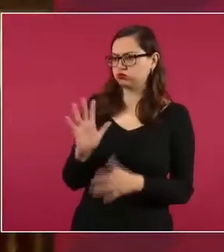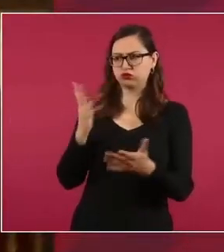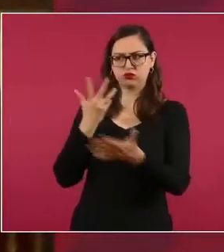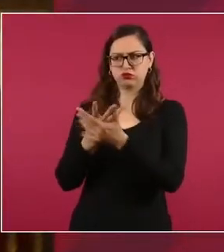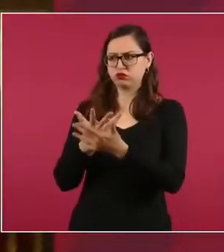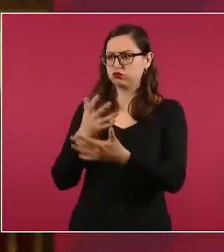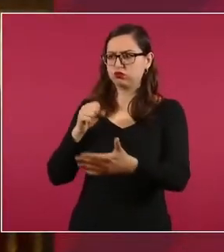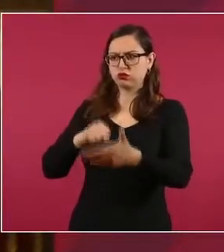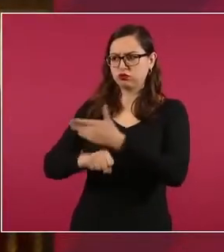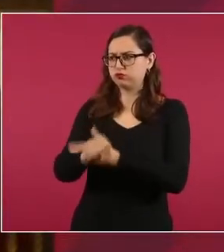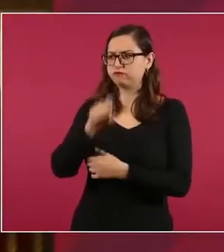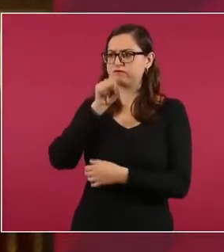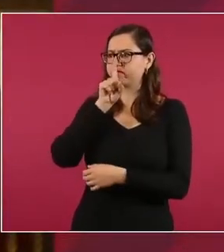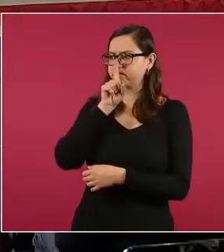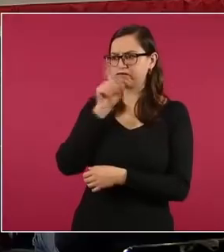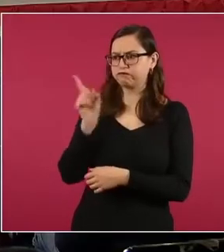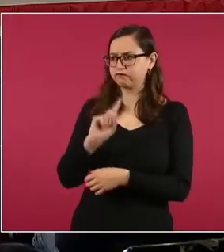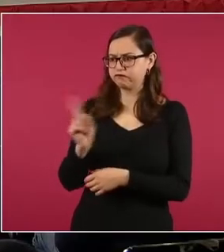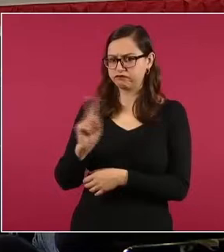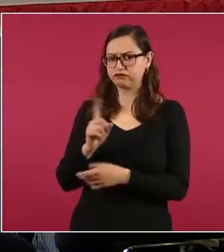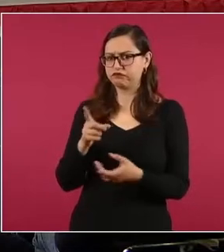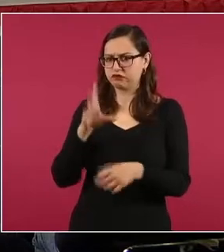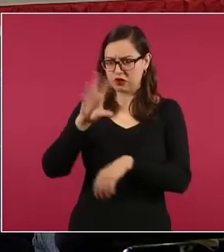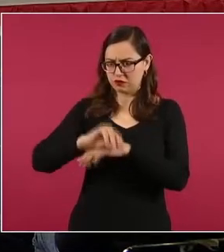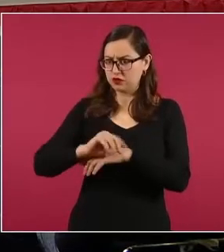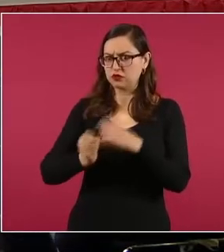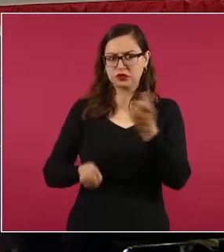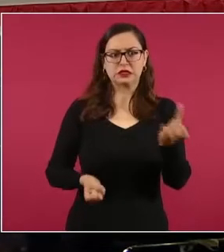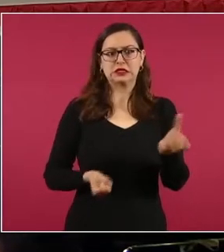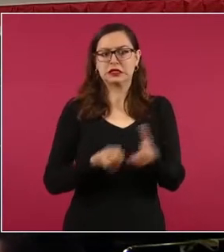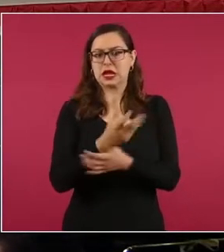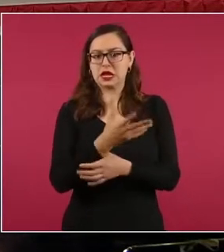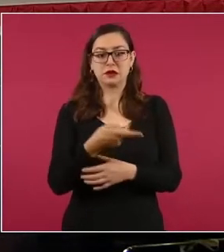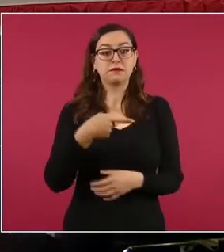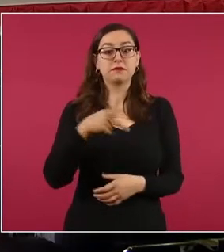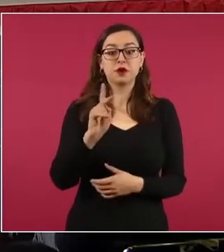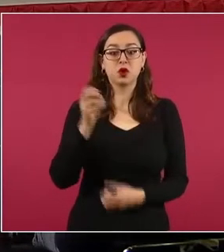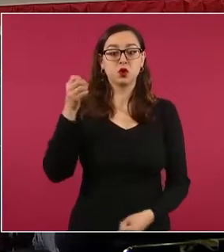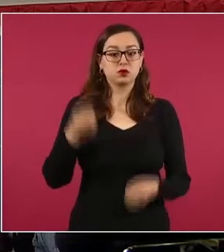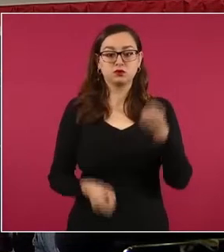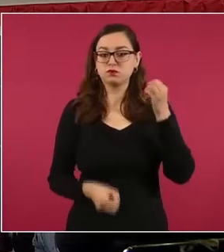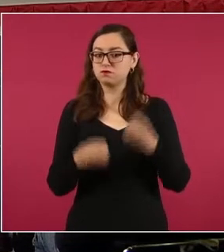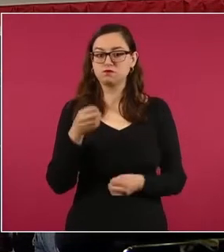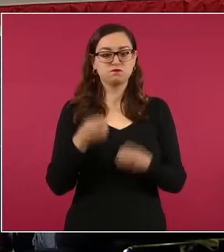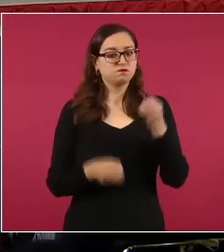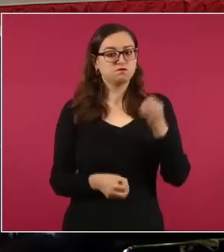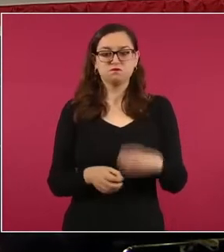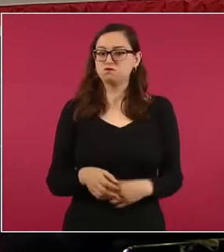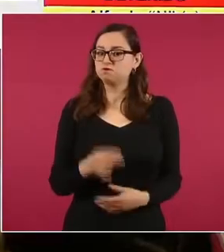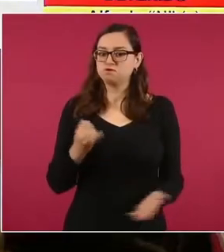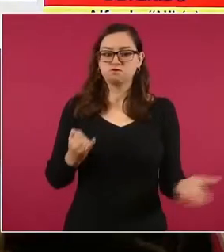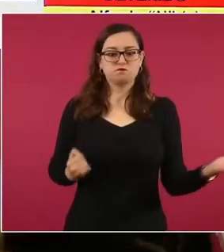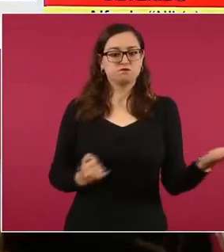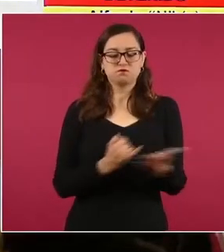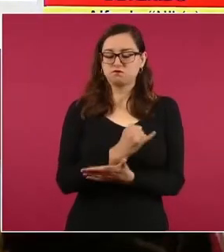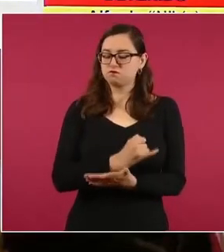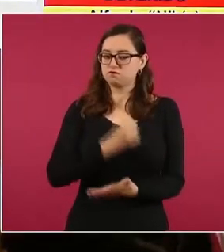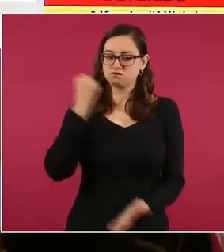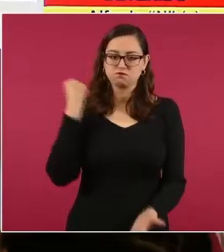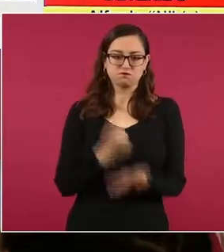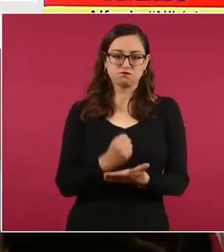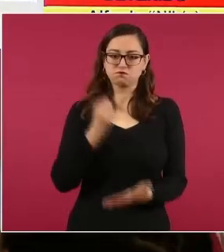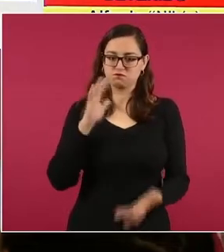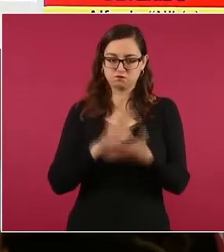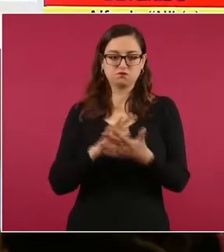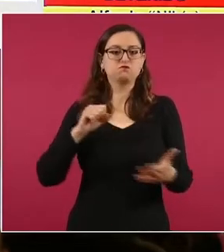cuestiones internacionales. Sin embargo, el juez determinó que mantenía la medida